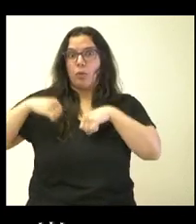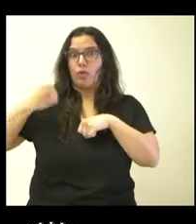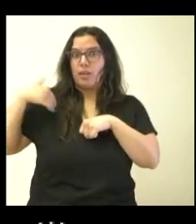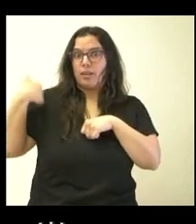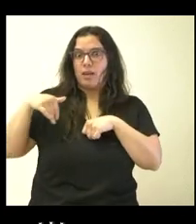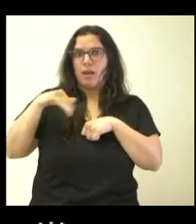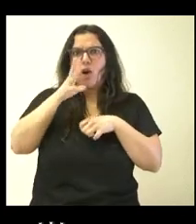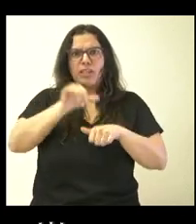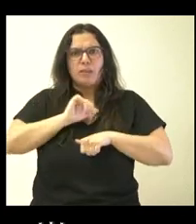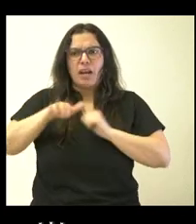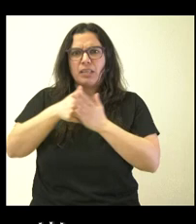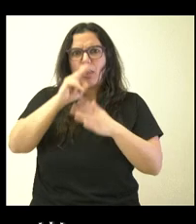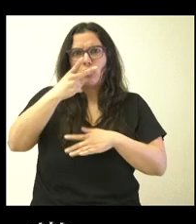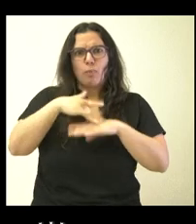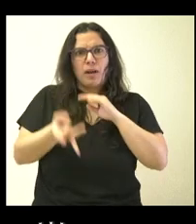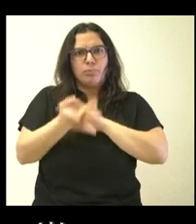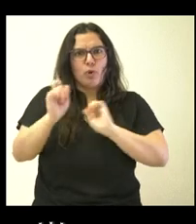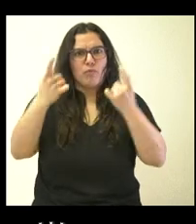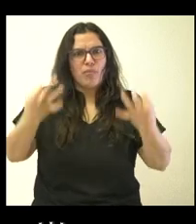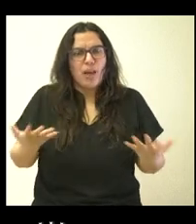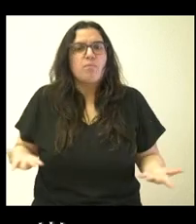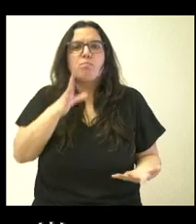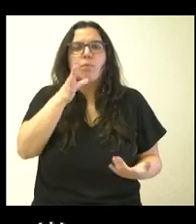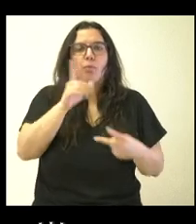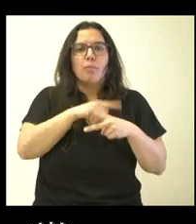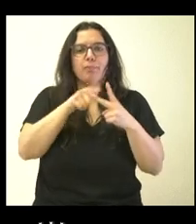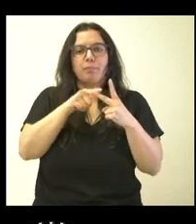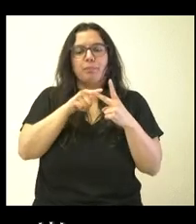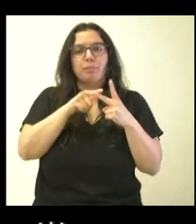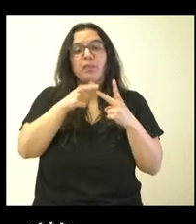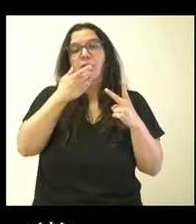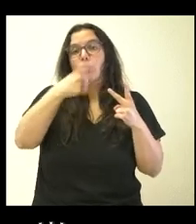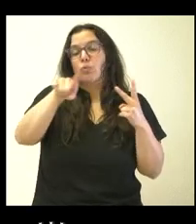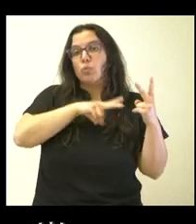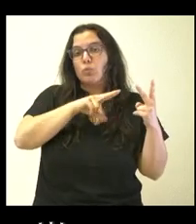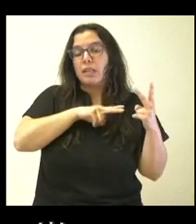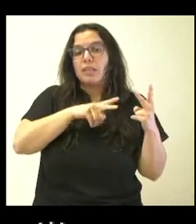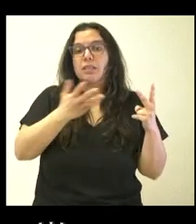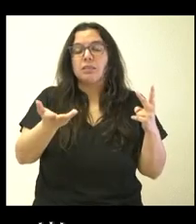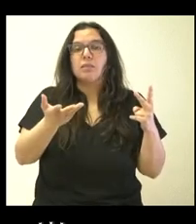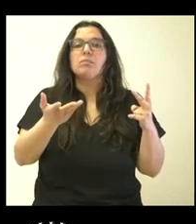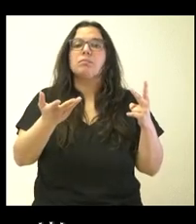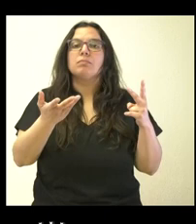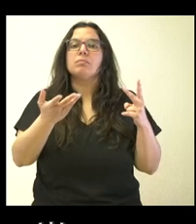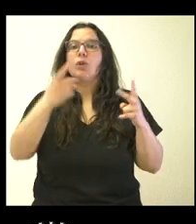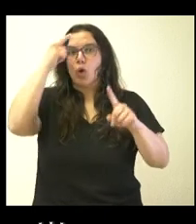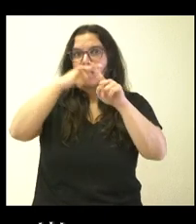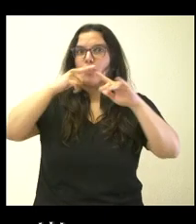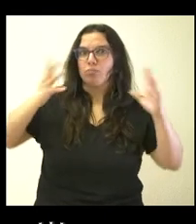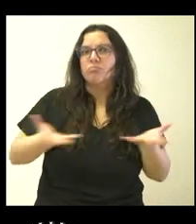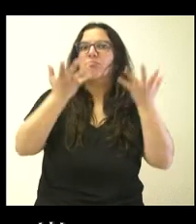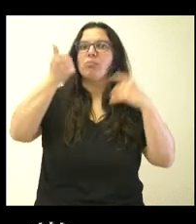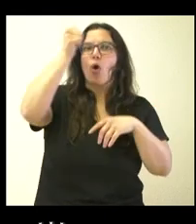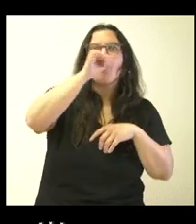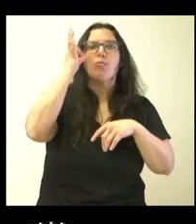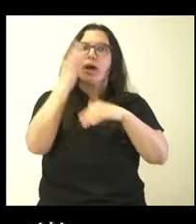la otra pregunta, si ustedes están en pos de esa igualdad entre hombre y mujer